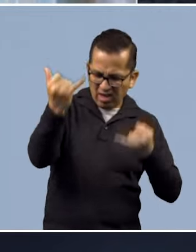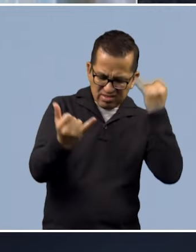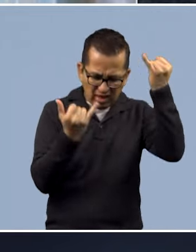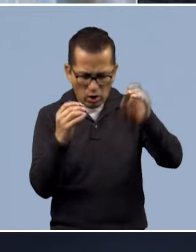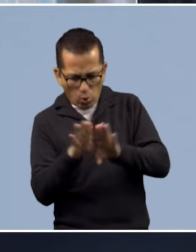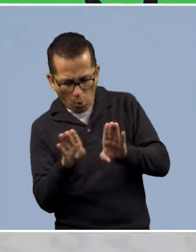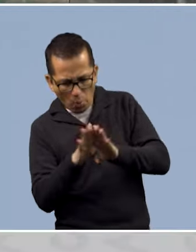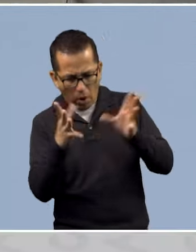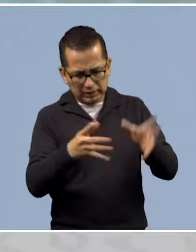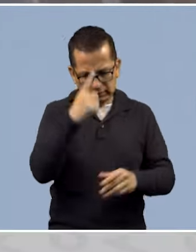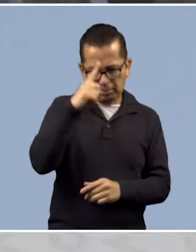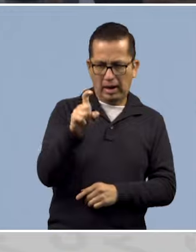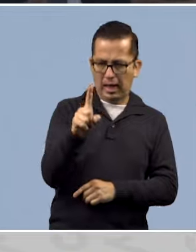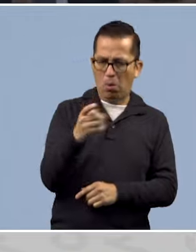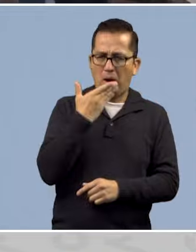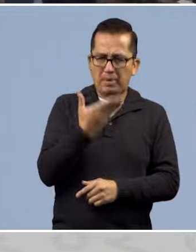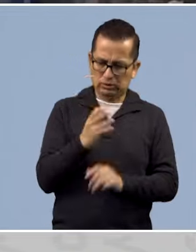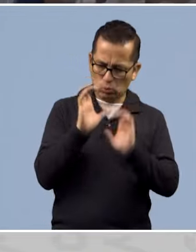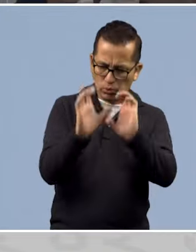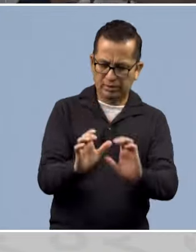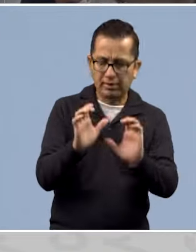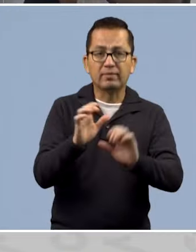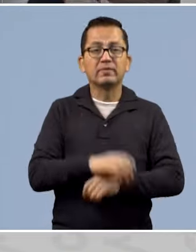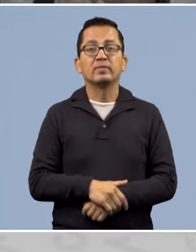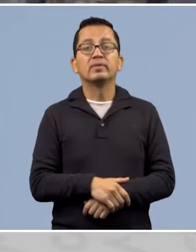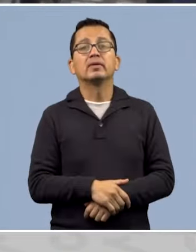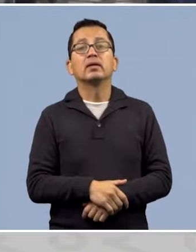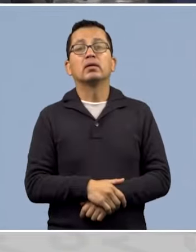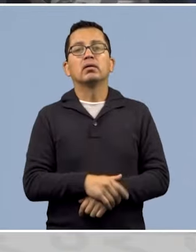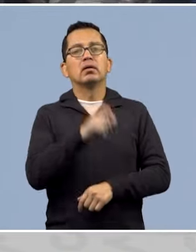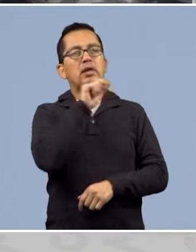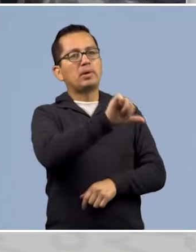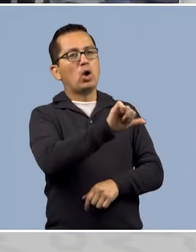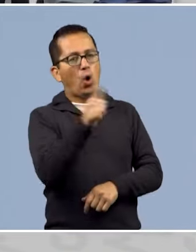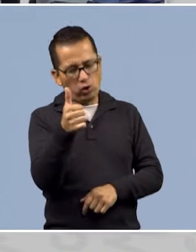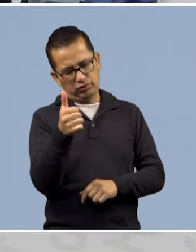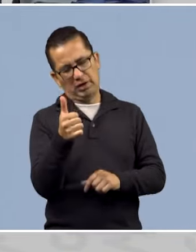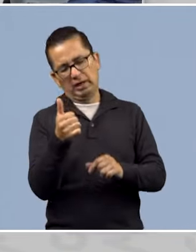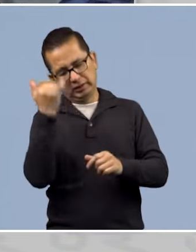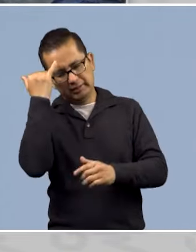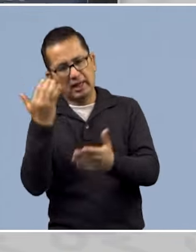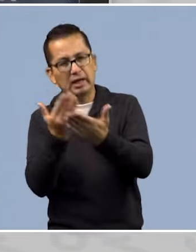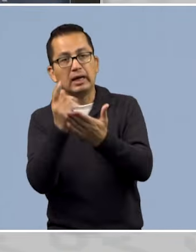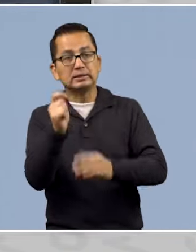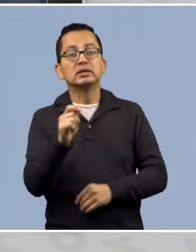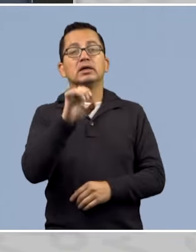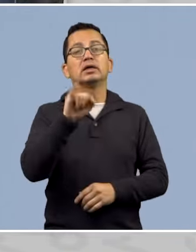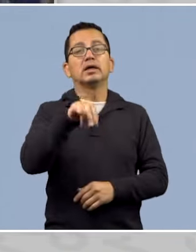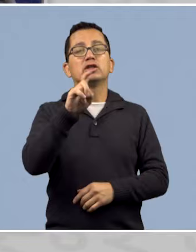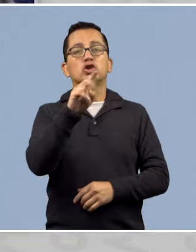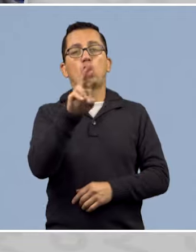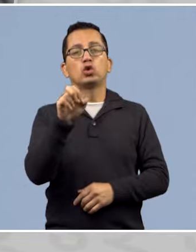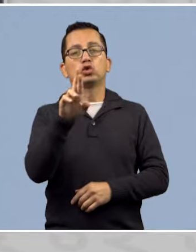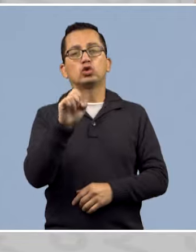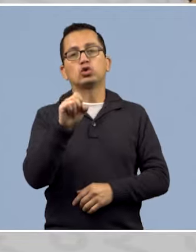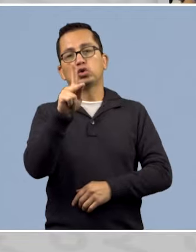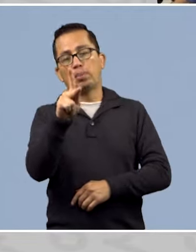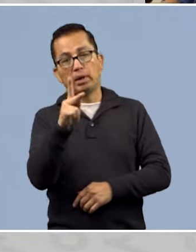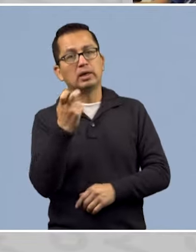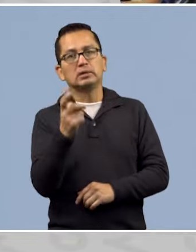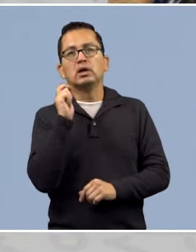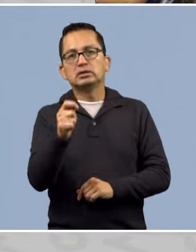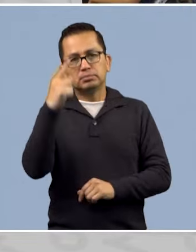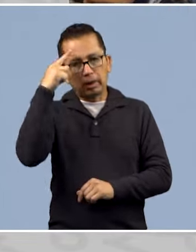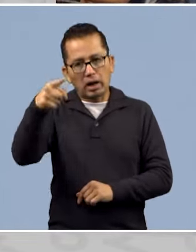seguridad hídrica. Otra de estas iniciativas es Inodrop, una incubadora de jóvenes emprendedores dentro del sector